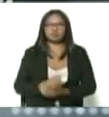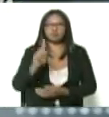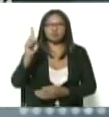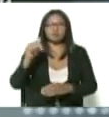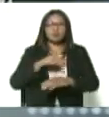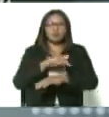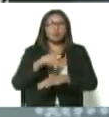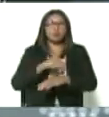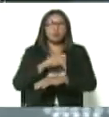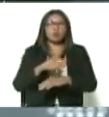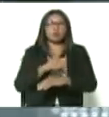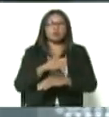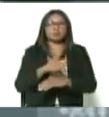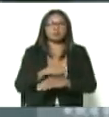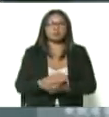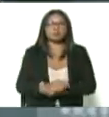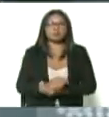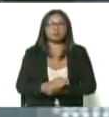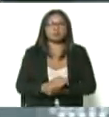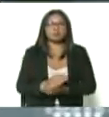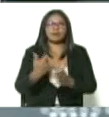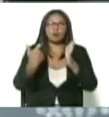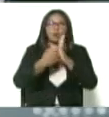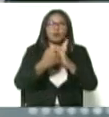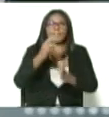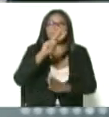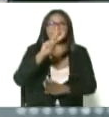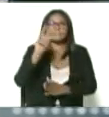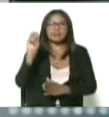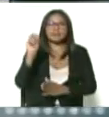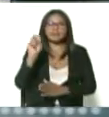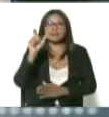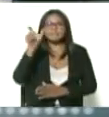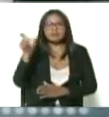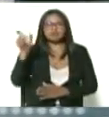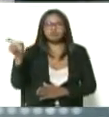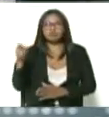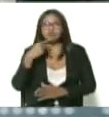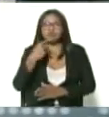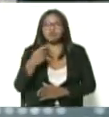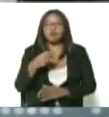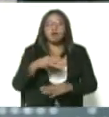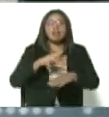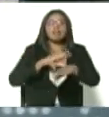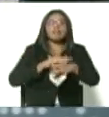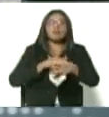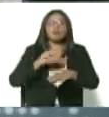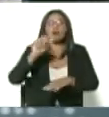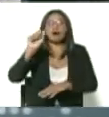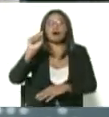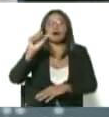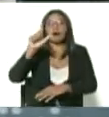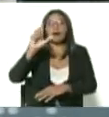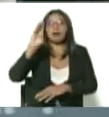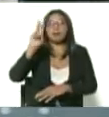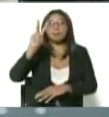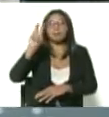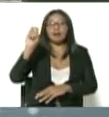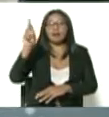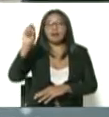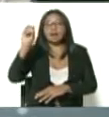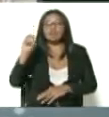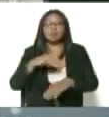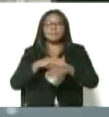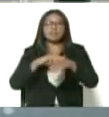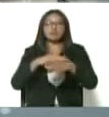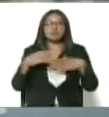vacunan 20 personas. Así que, ha informado el doctor Alvarado, yo le quiero dar la palabra que está al frente con su equipo y con